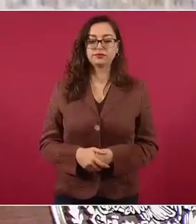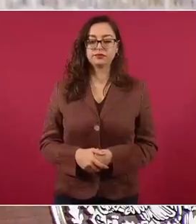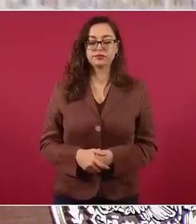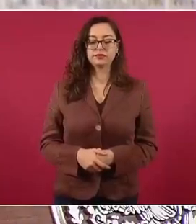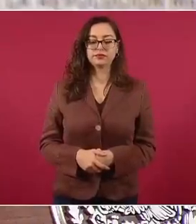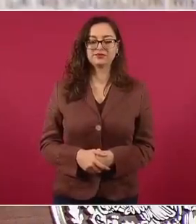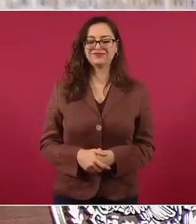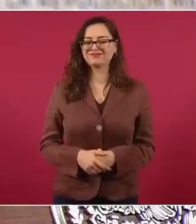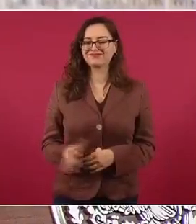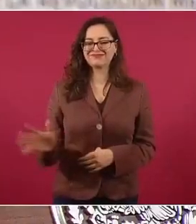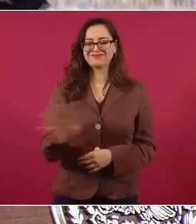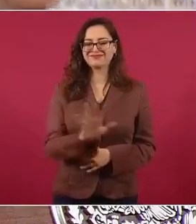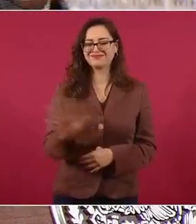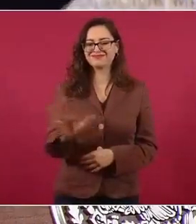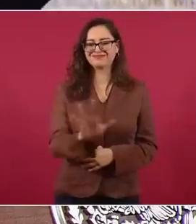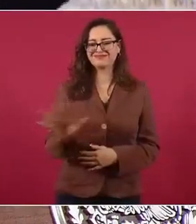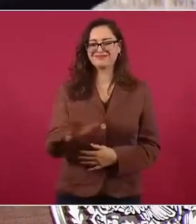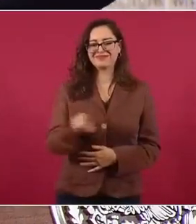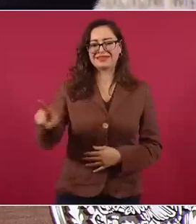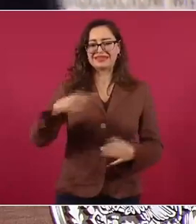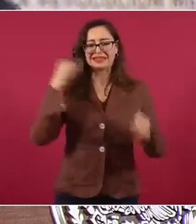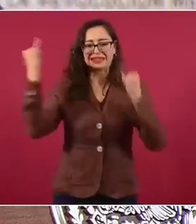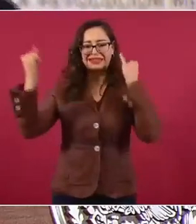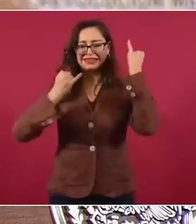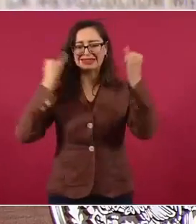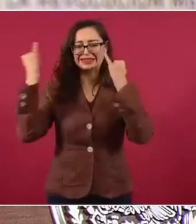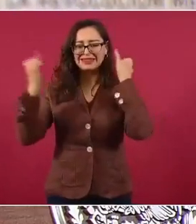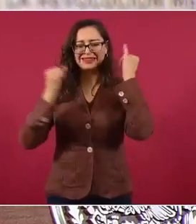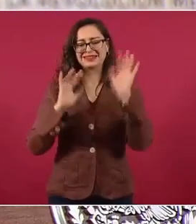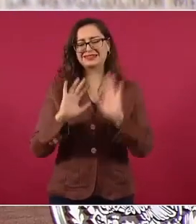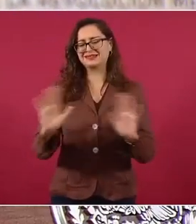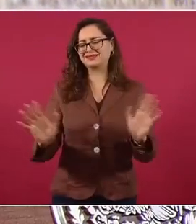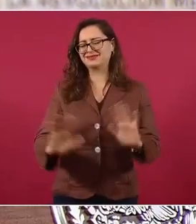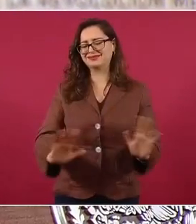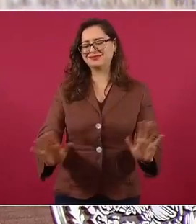todos opinan, es como esa asociación.